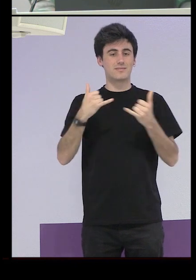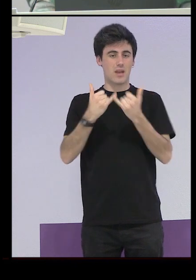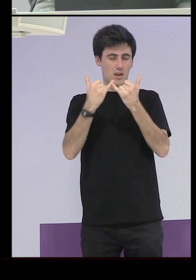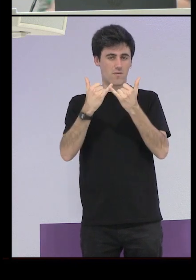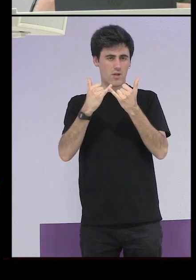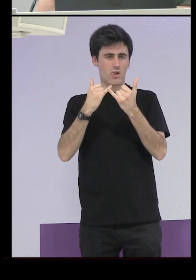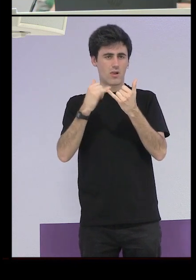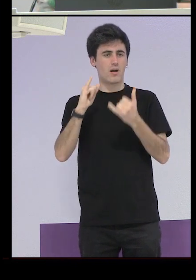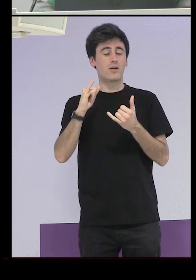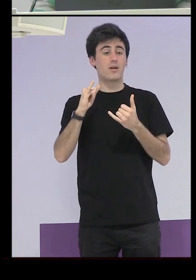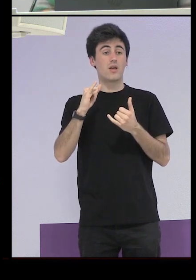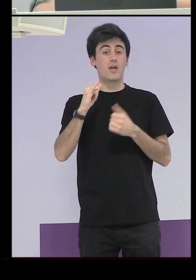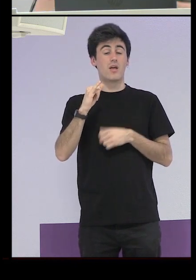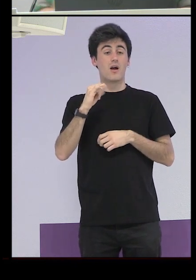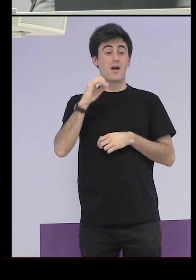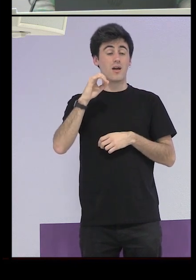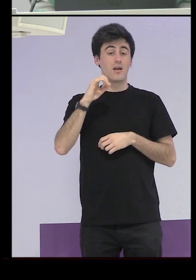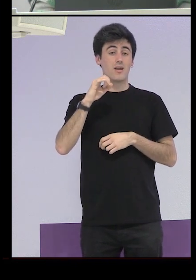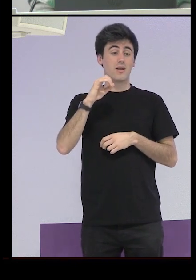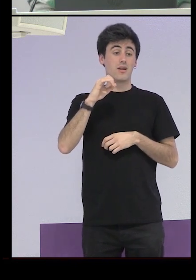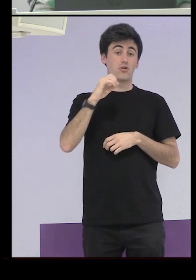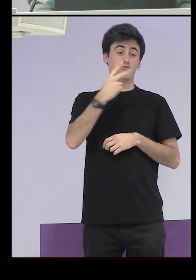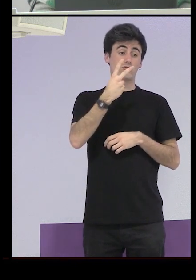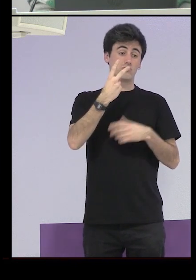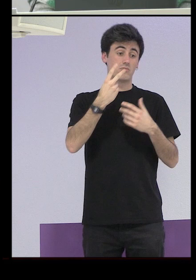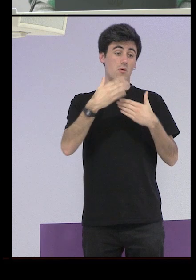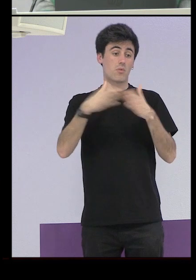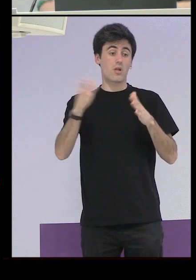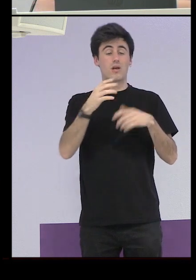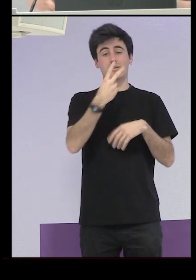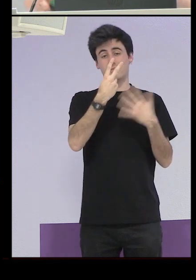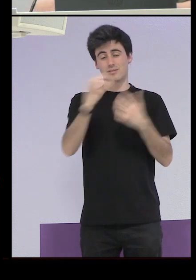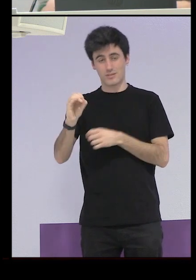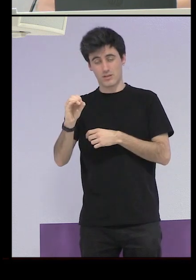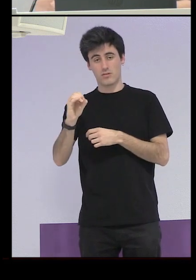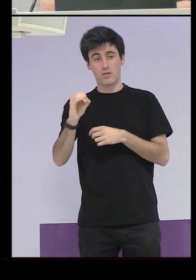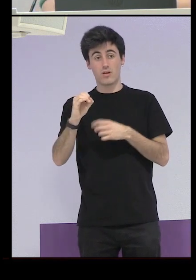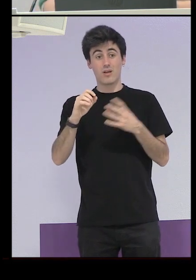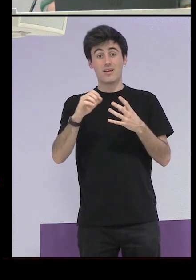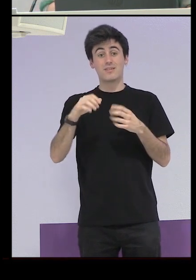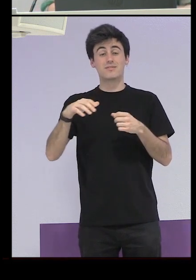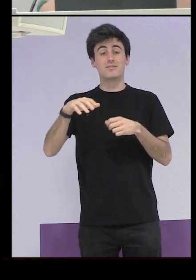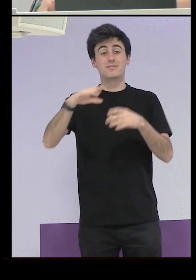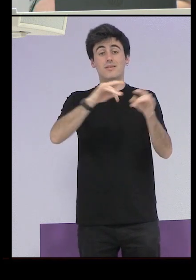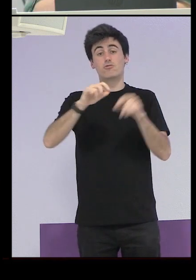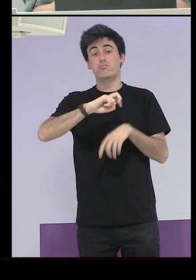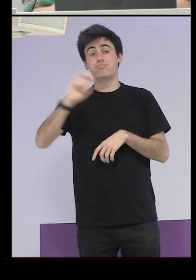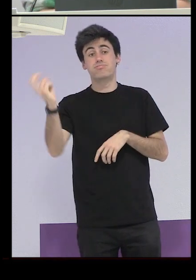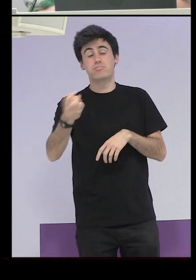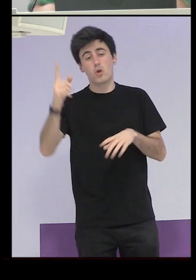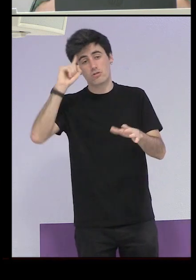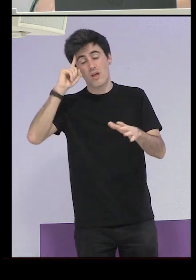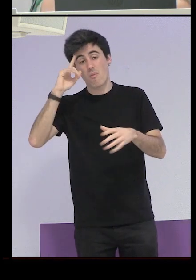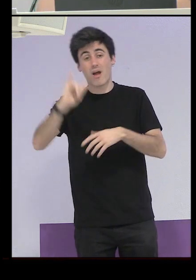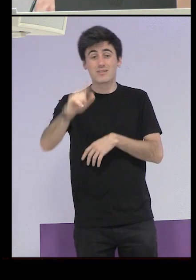se inaugura en los años 70 y lo anuncian a Bombo y Platillo y en otros territorios no sabemos si es que no hubo o se hacían en los